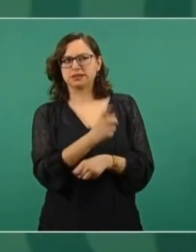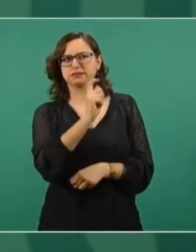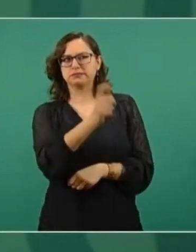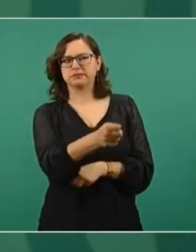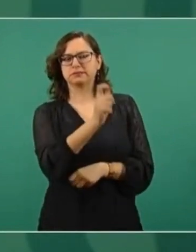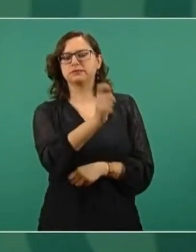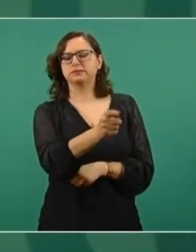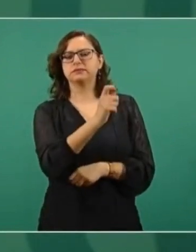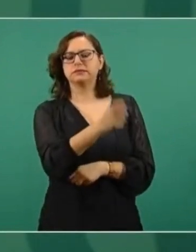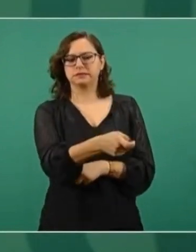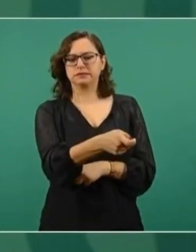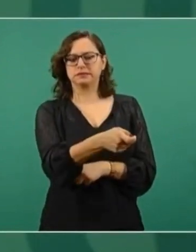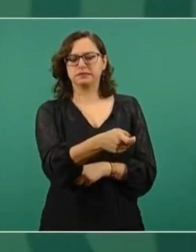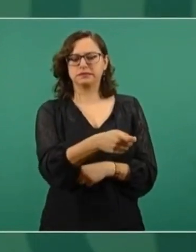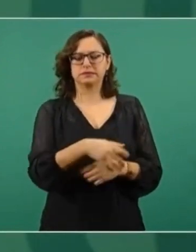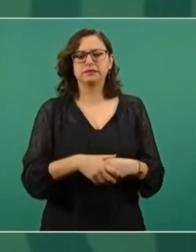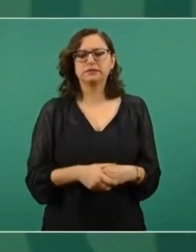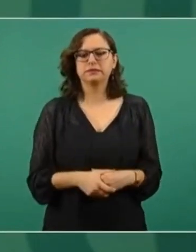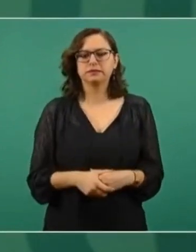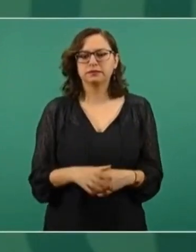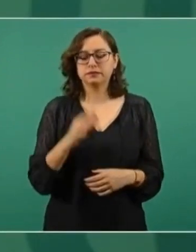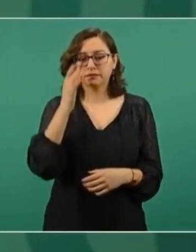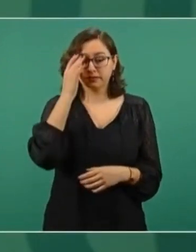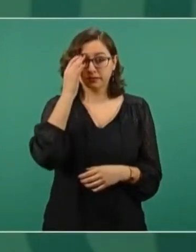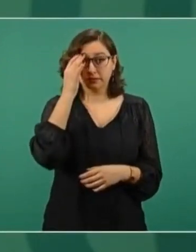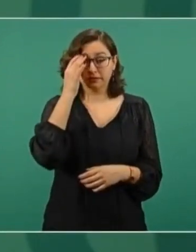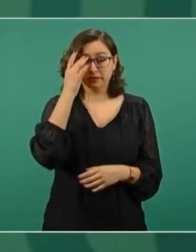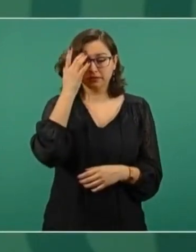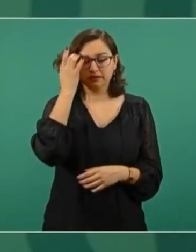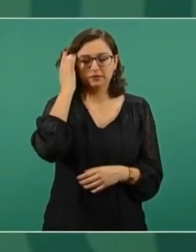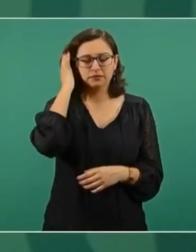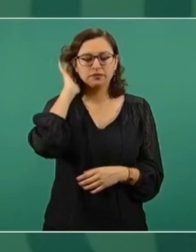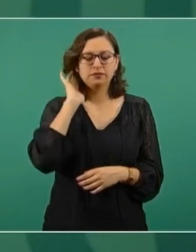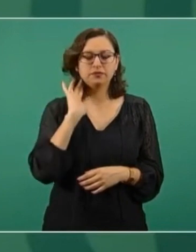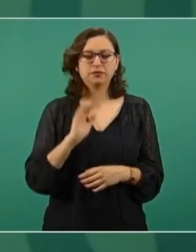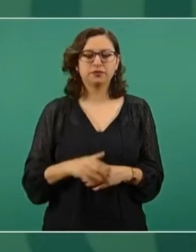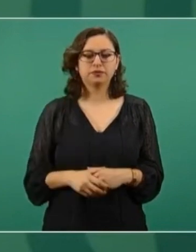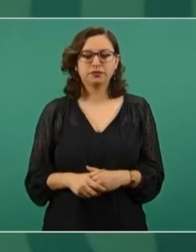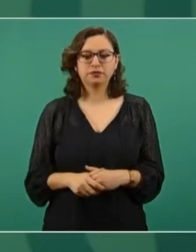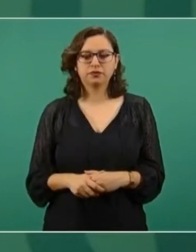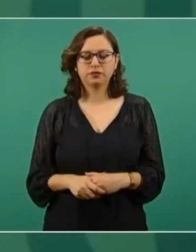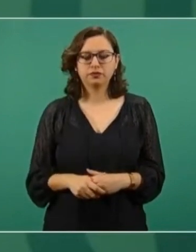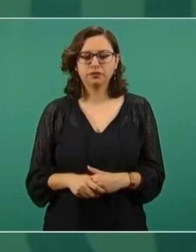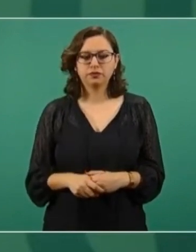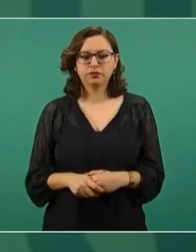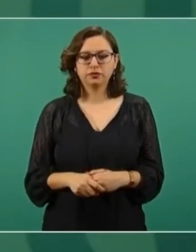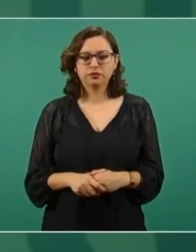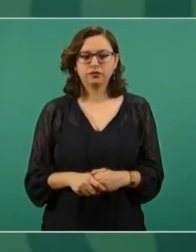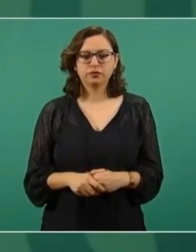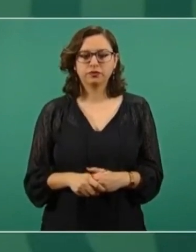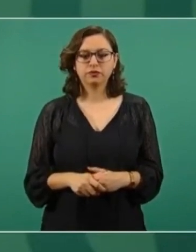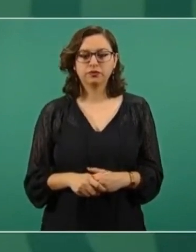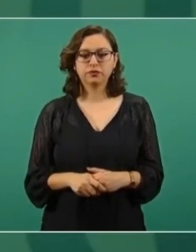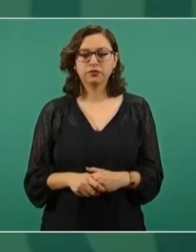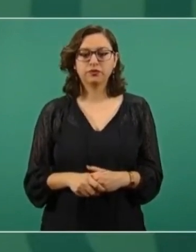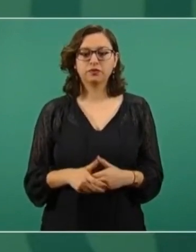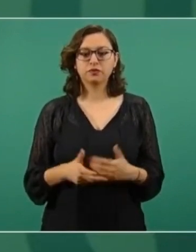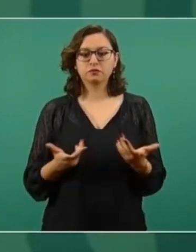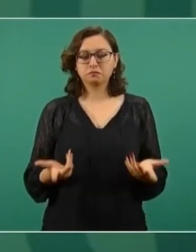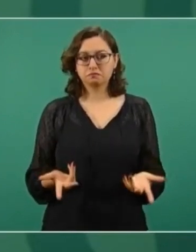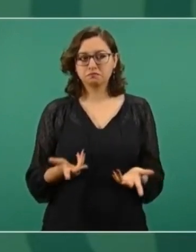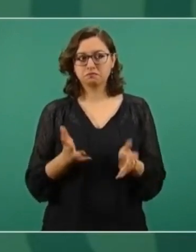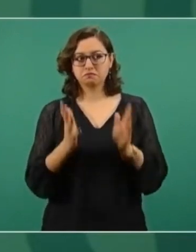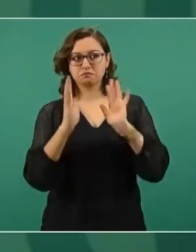sucedió y a partir de ese dictamen